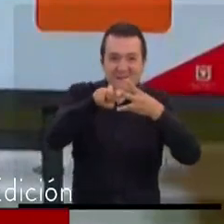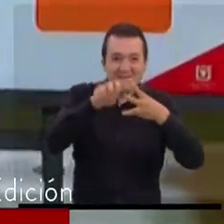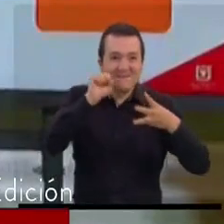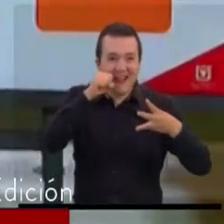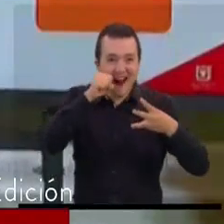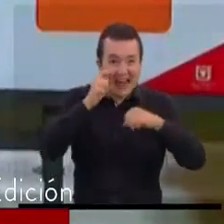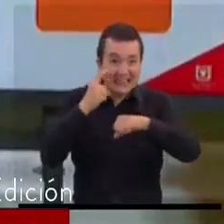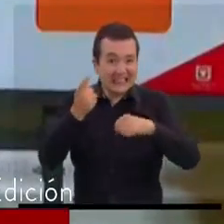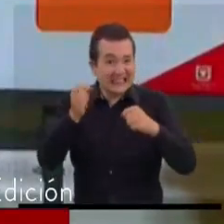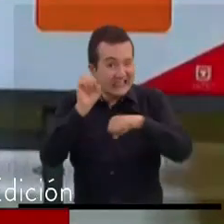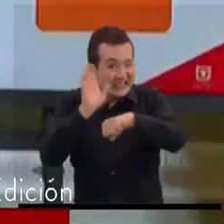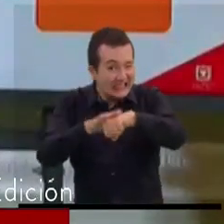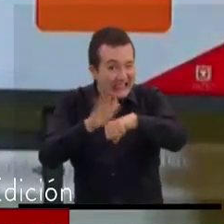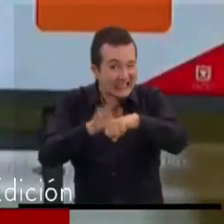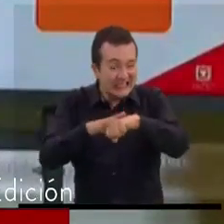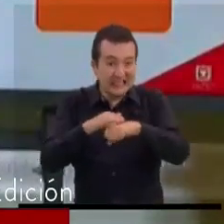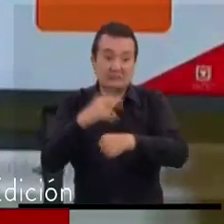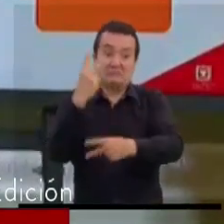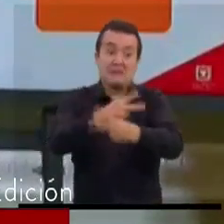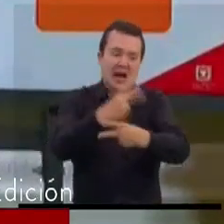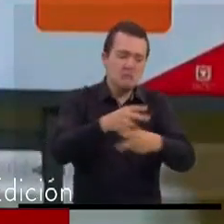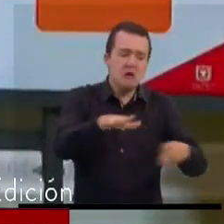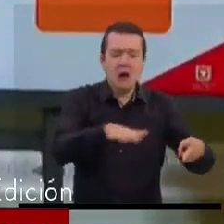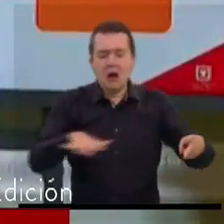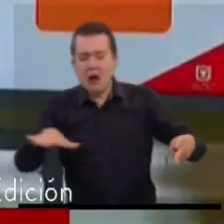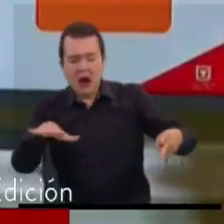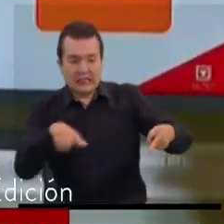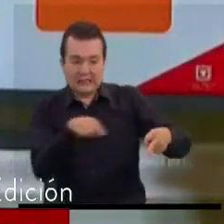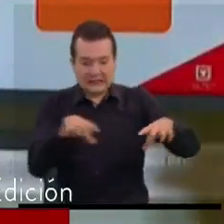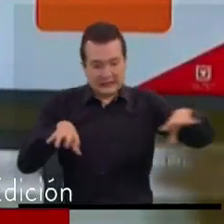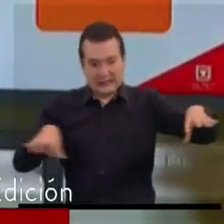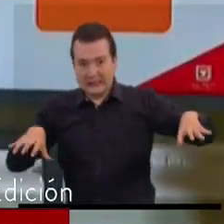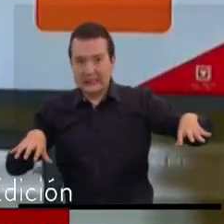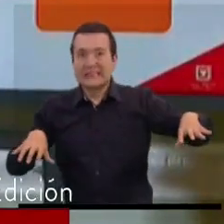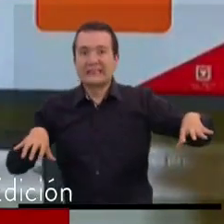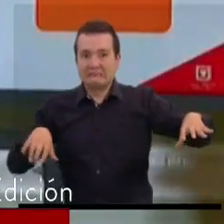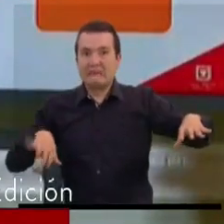más alto riesgo que en otras por contagio de coronavirus.